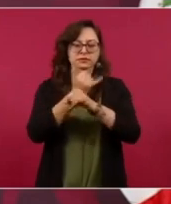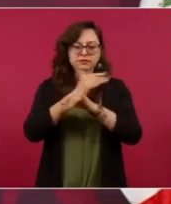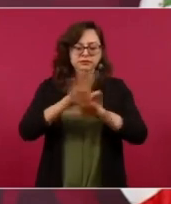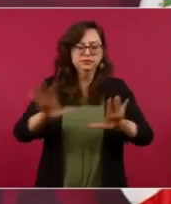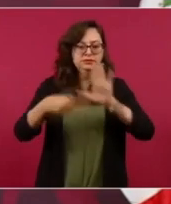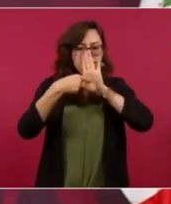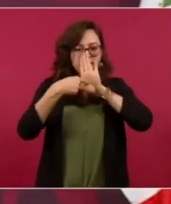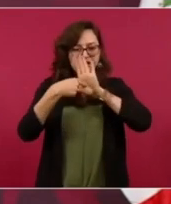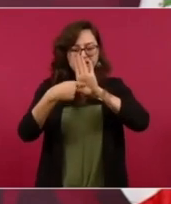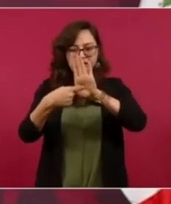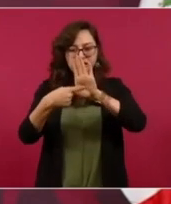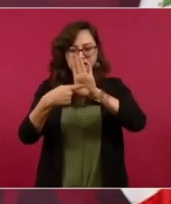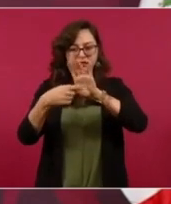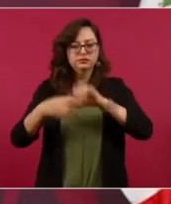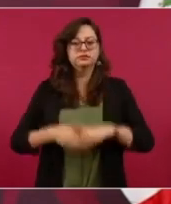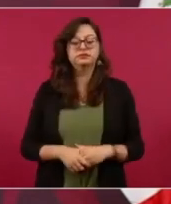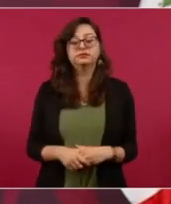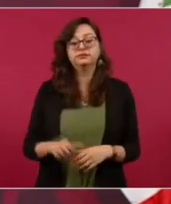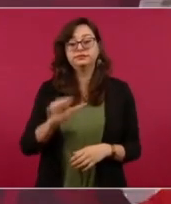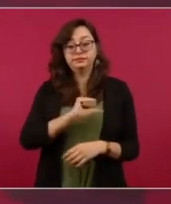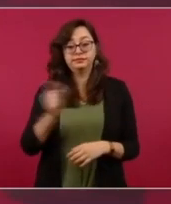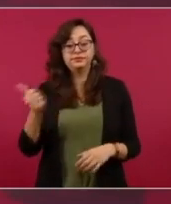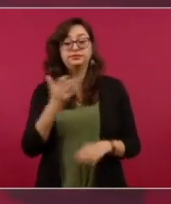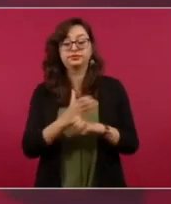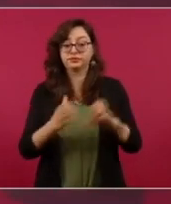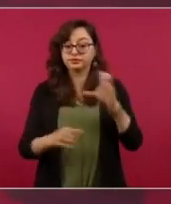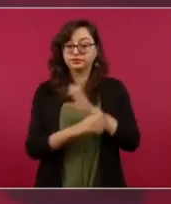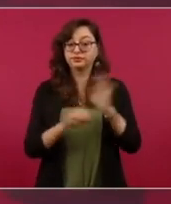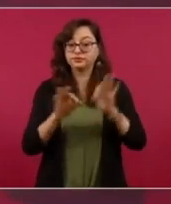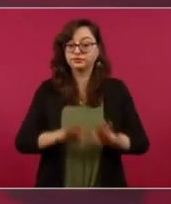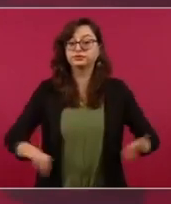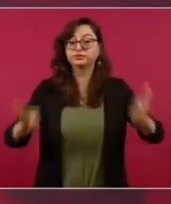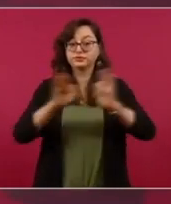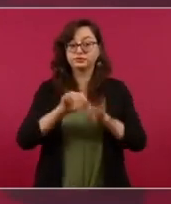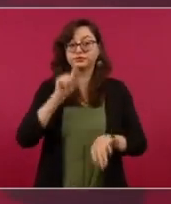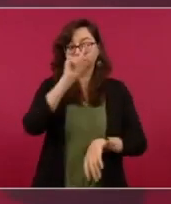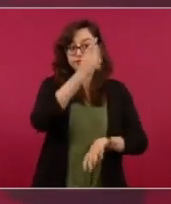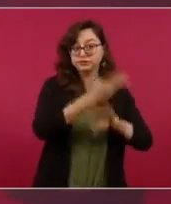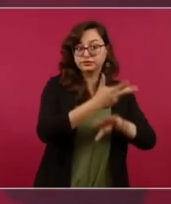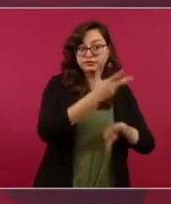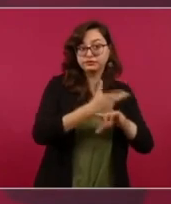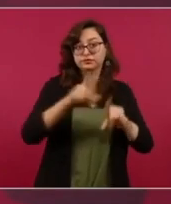que es bueno para México y es bueno también para Estados Unidos.